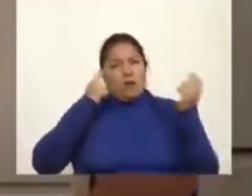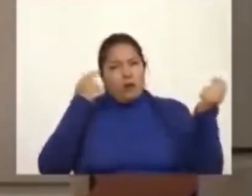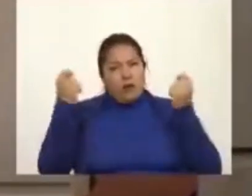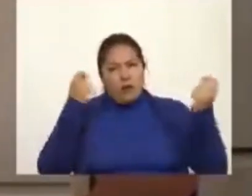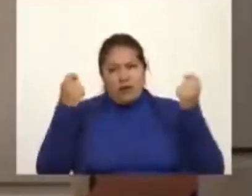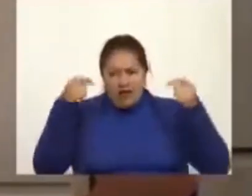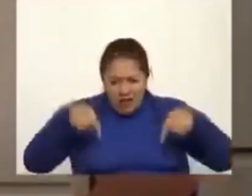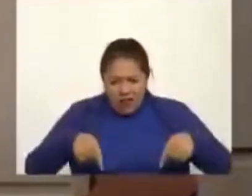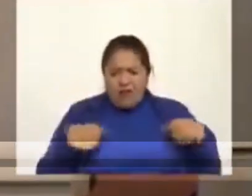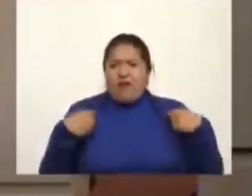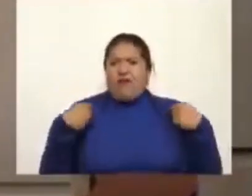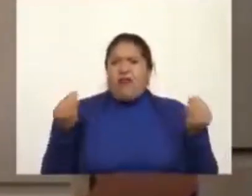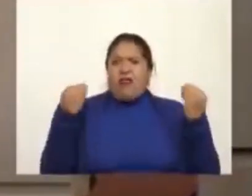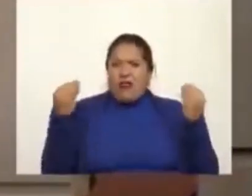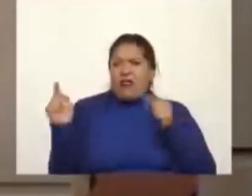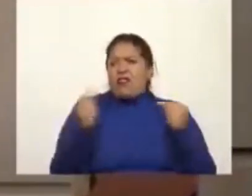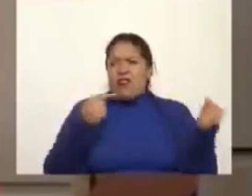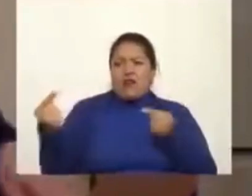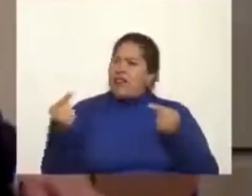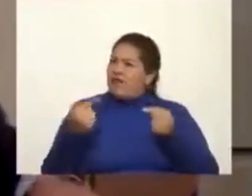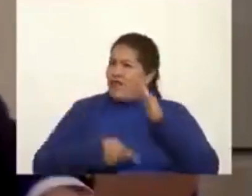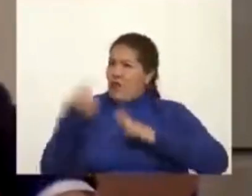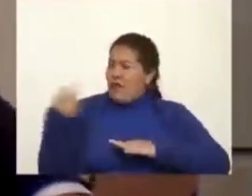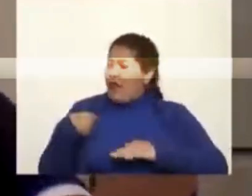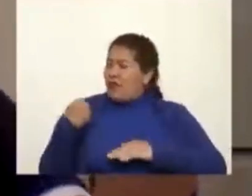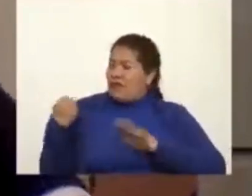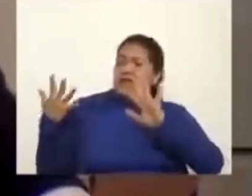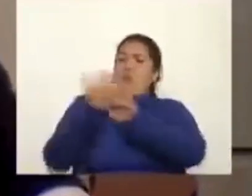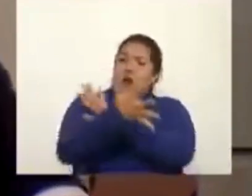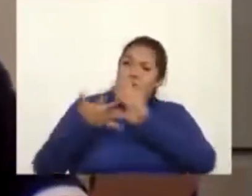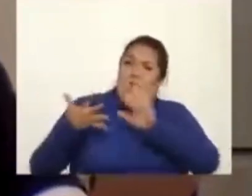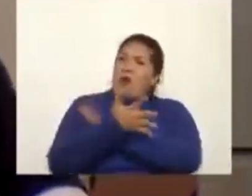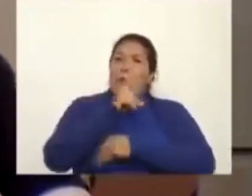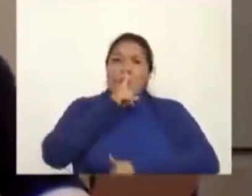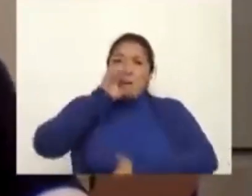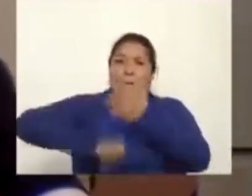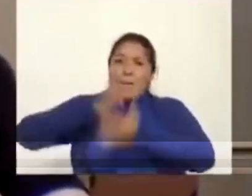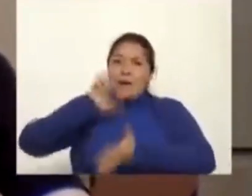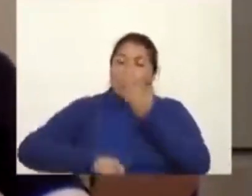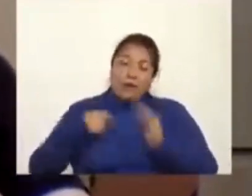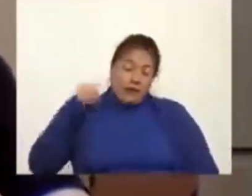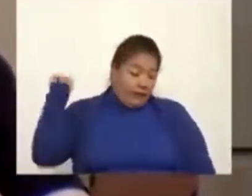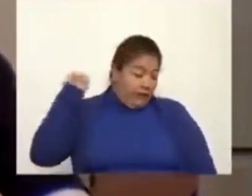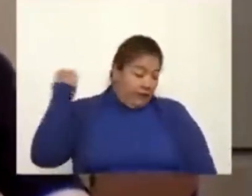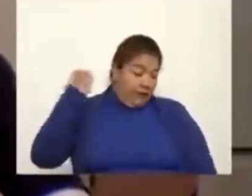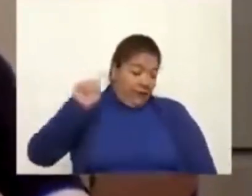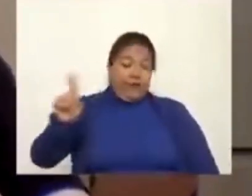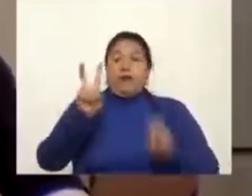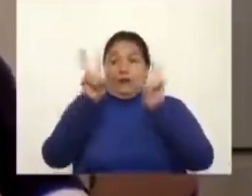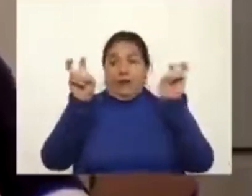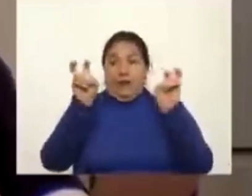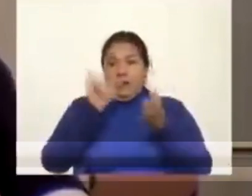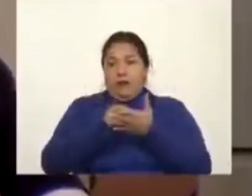hubiera ahorrado este debate además. Y bastantes meses, quizás años de discusión sobre el problema.